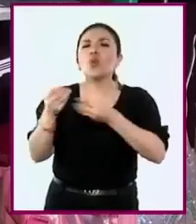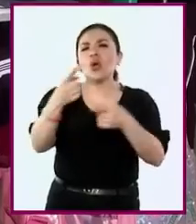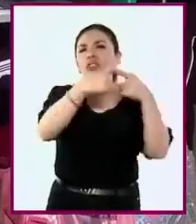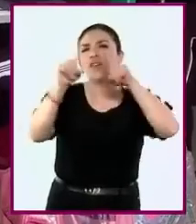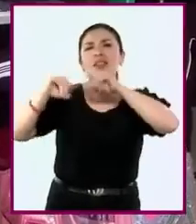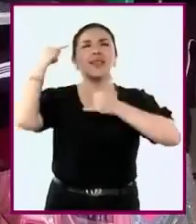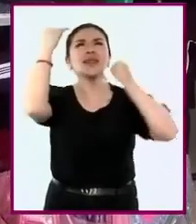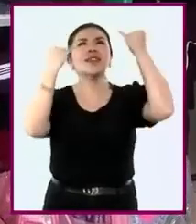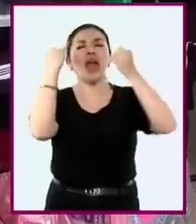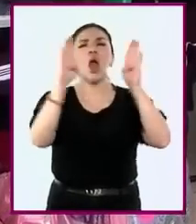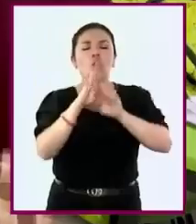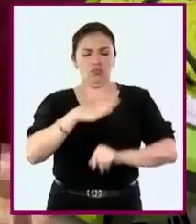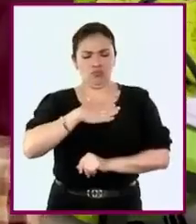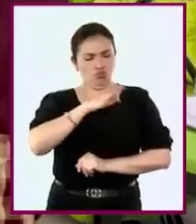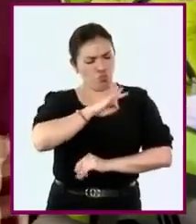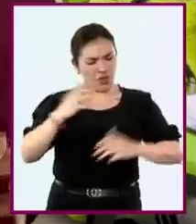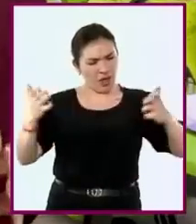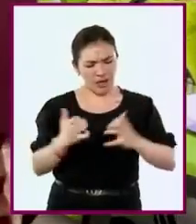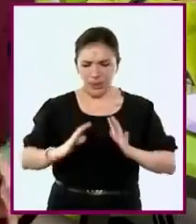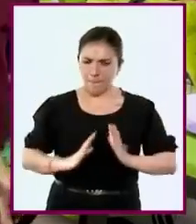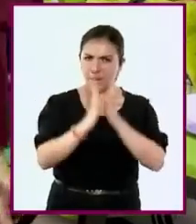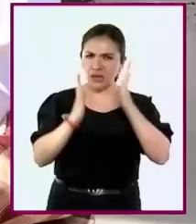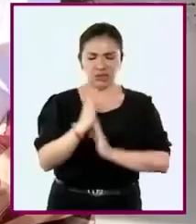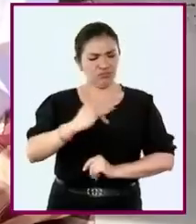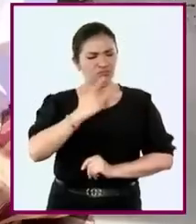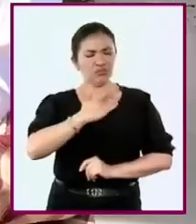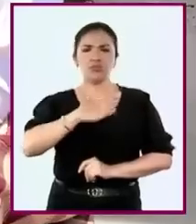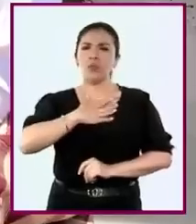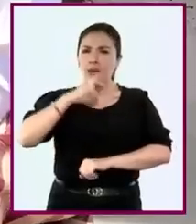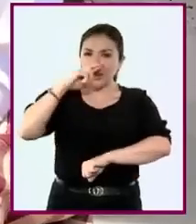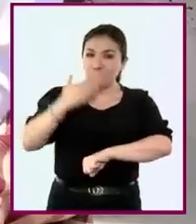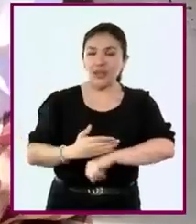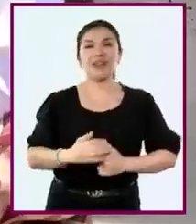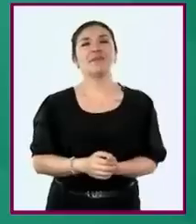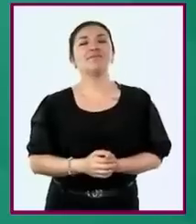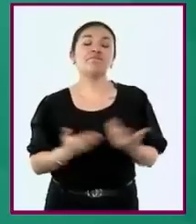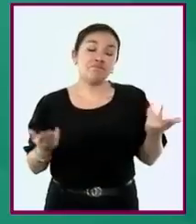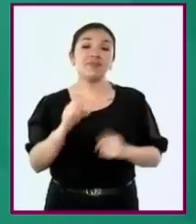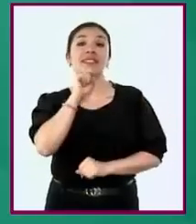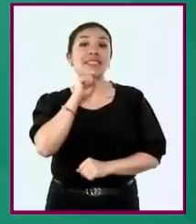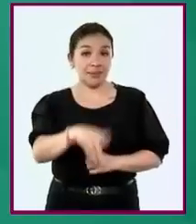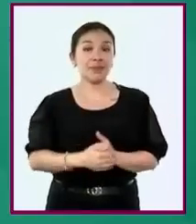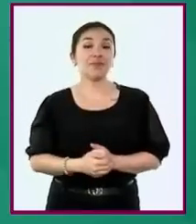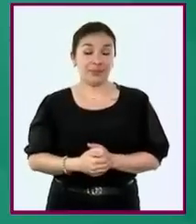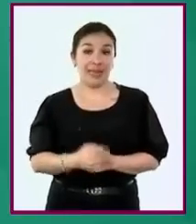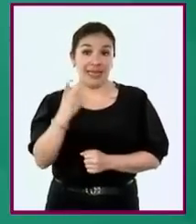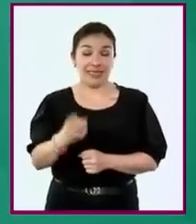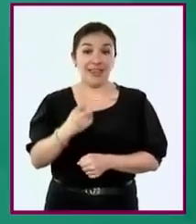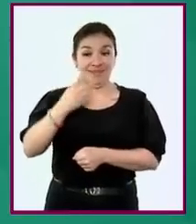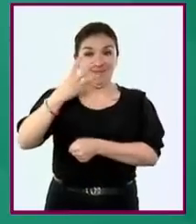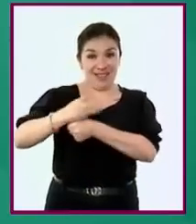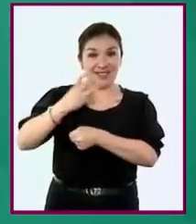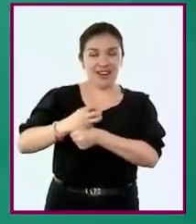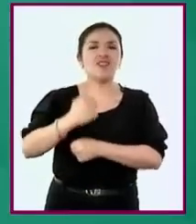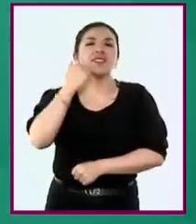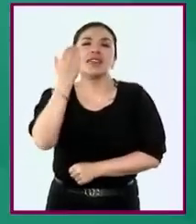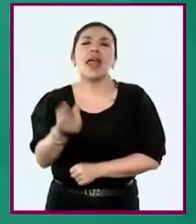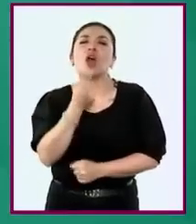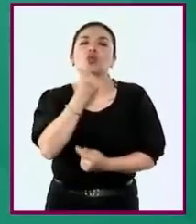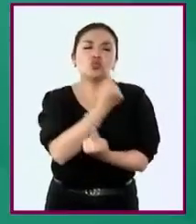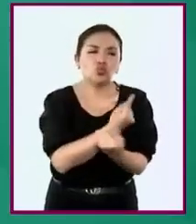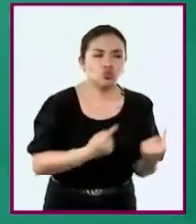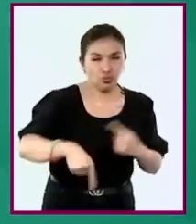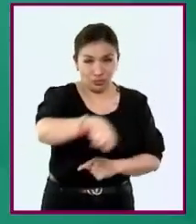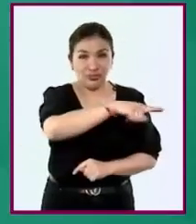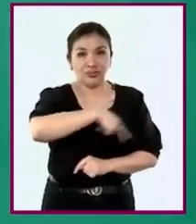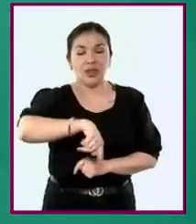de acuerdo con su ámbito de participación y responsabilidad. Por otra parte, en la fase 3 se busca